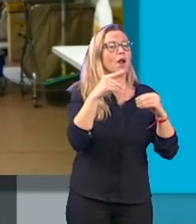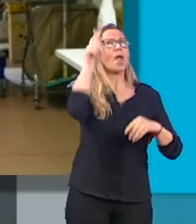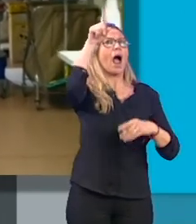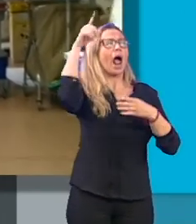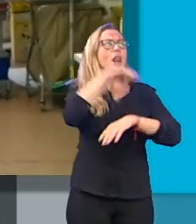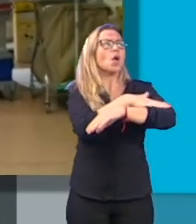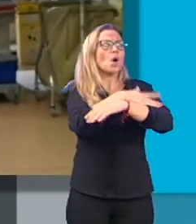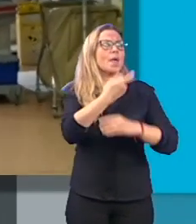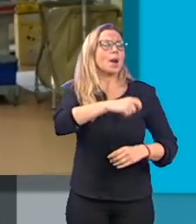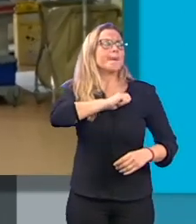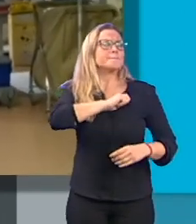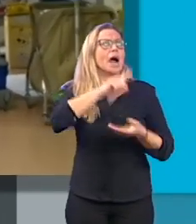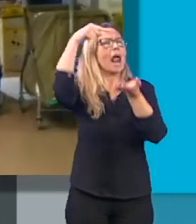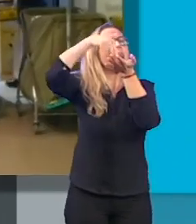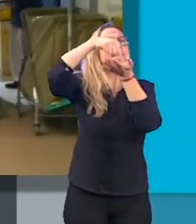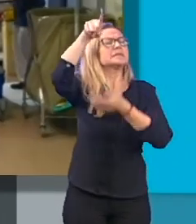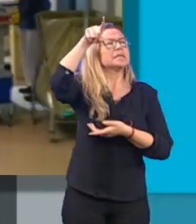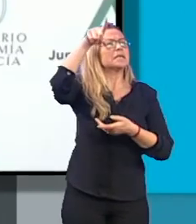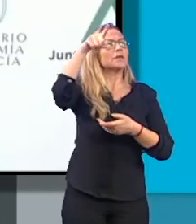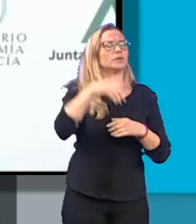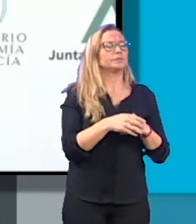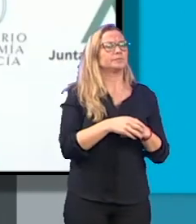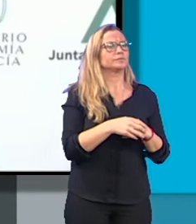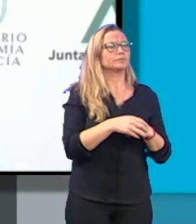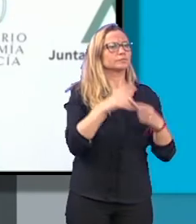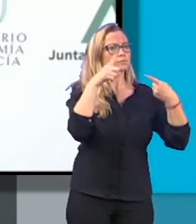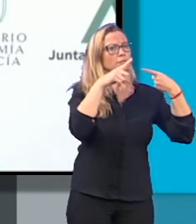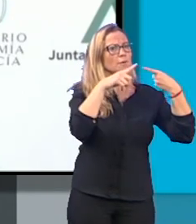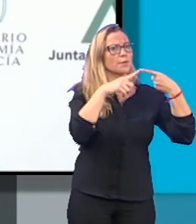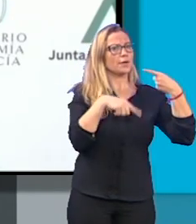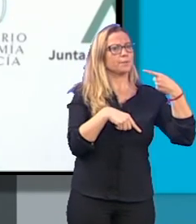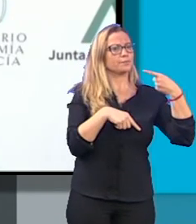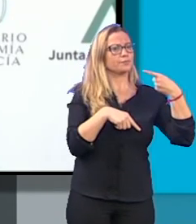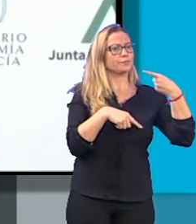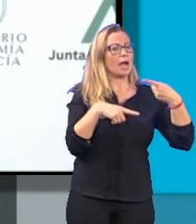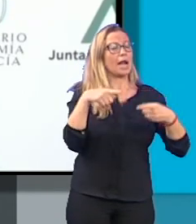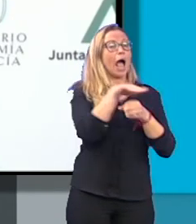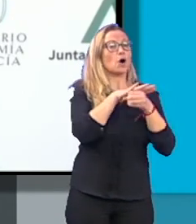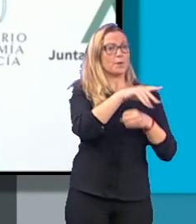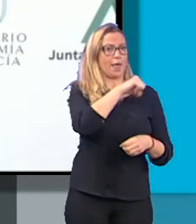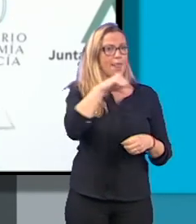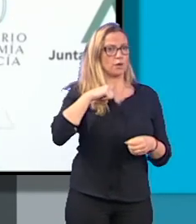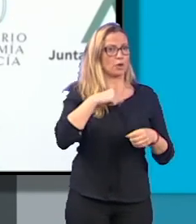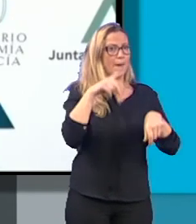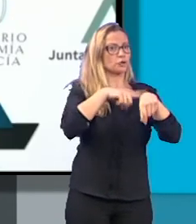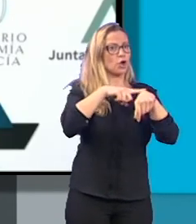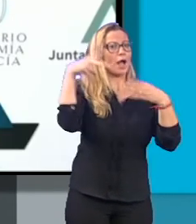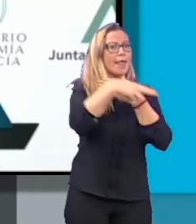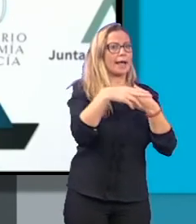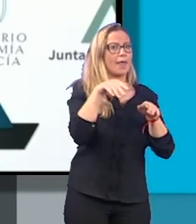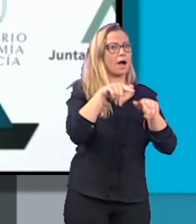confinamientos domiciliarios y adelantar el toque de queda. En primer lugar, que autorice a las comunidades autónomas a adelantar el toque de queda